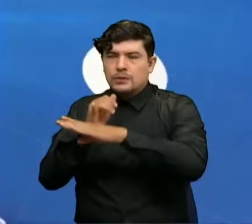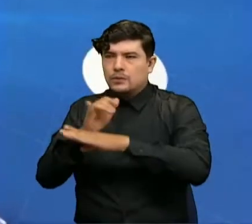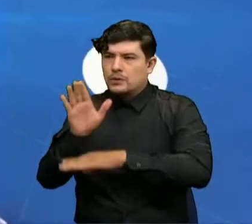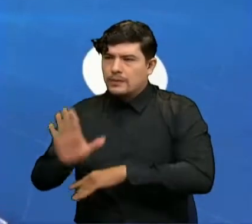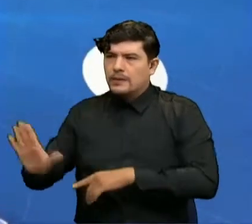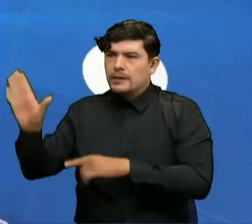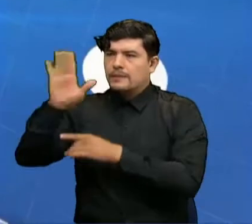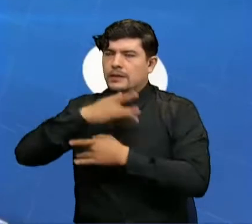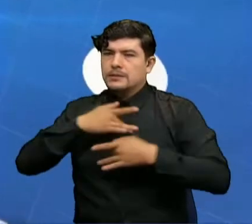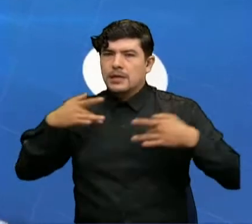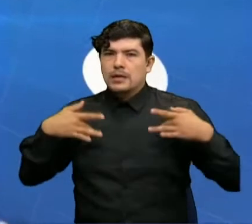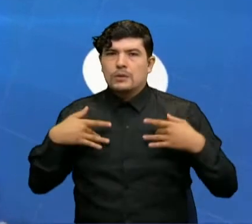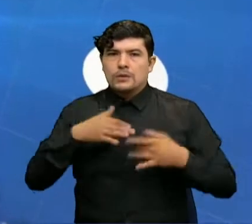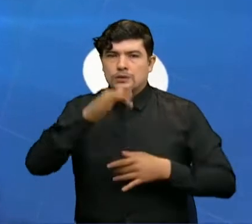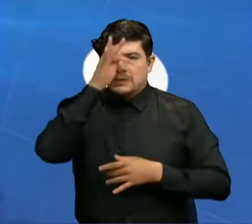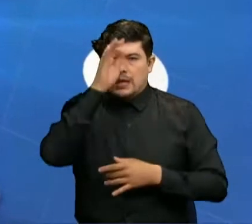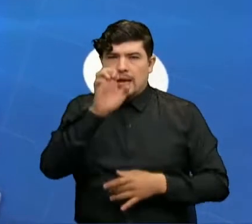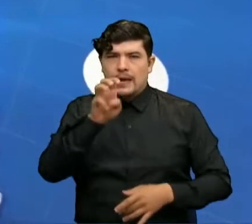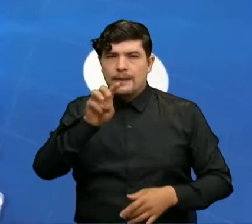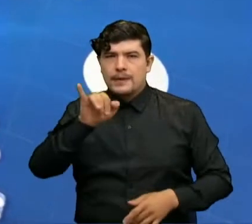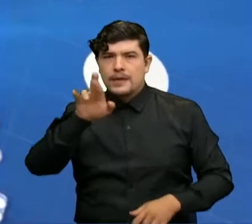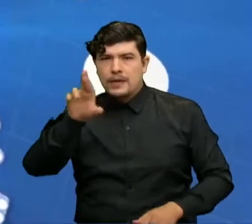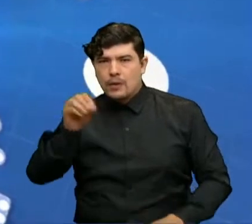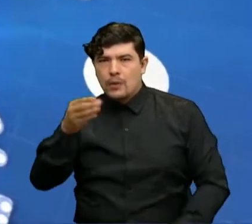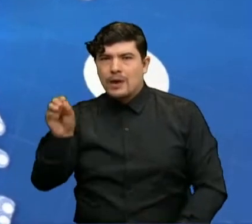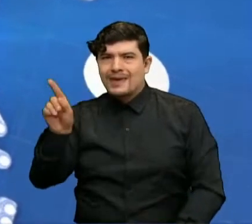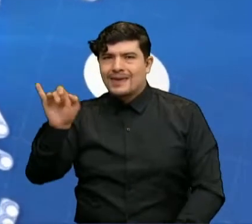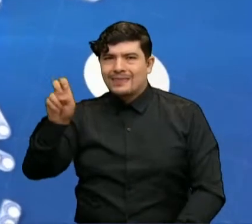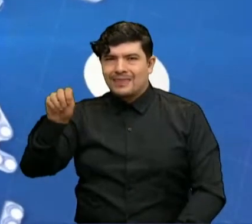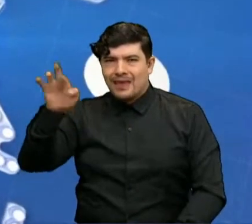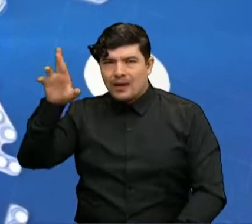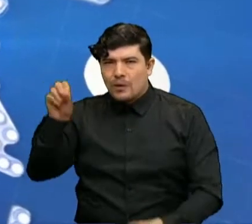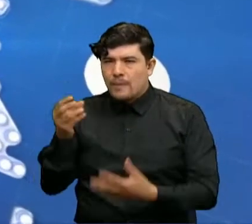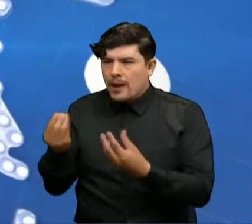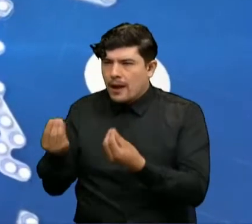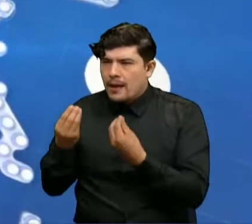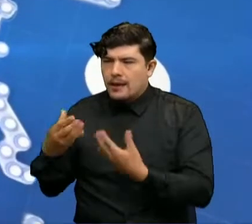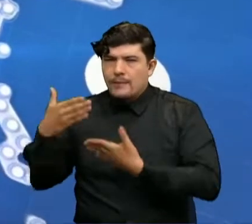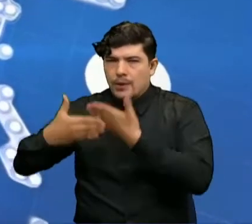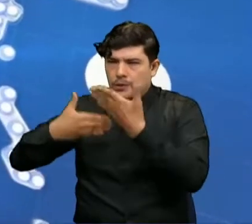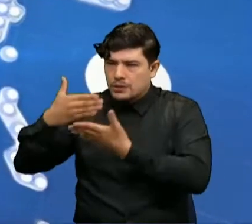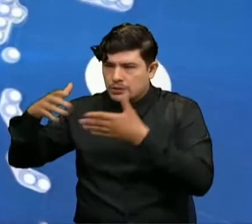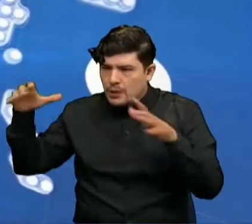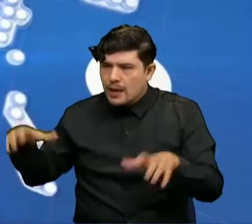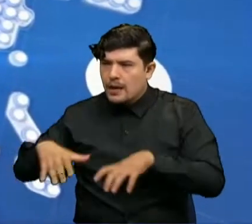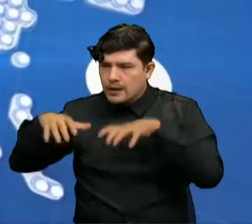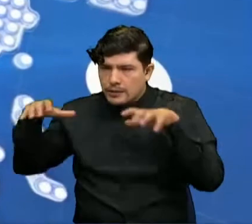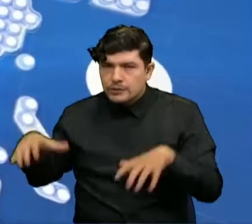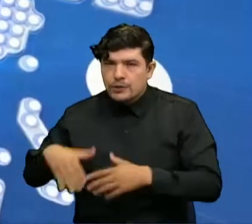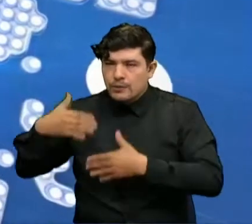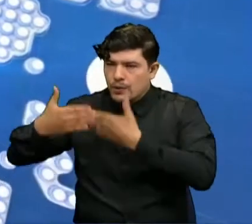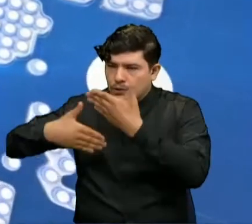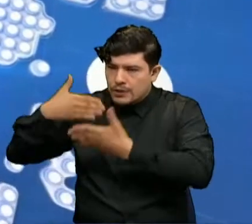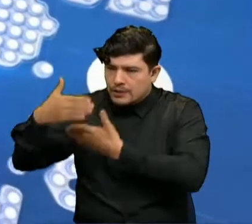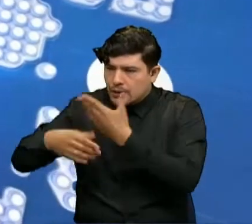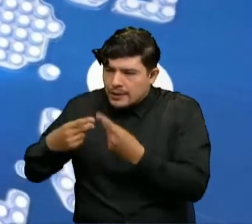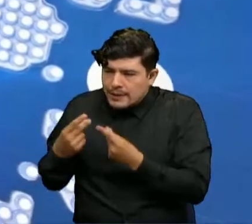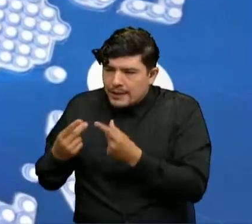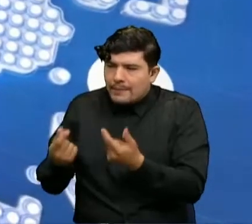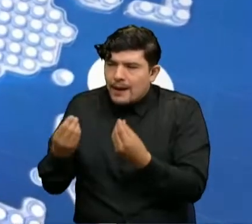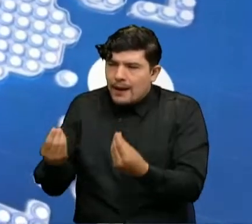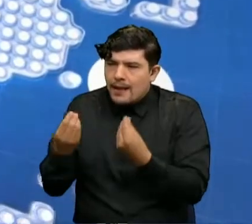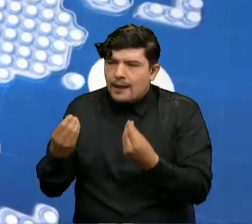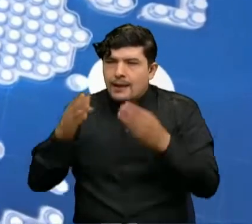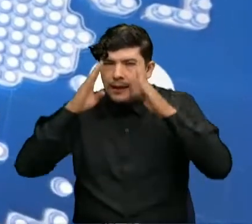al Hospital Emiro Quintero Cañizares para que se agilicen todos los trámites pertinentes y que esta población de Acarí